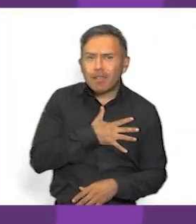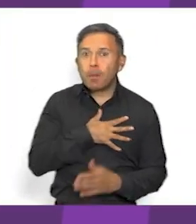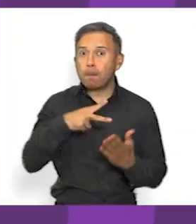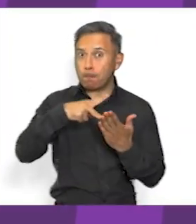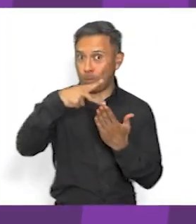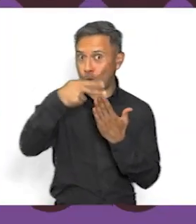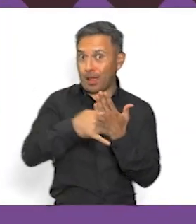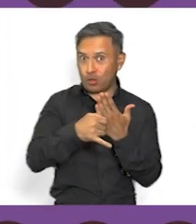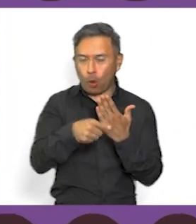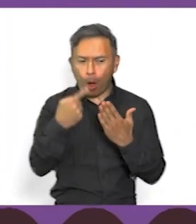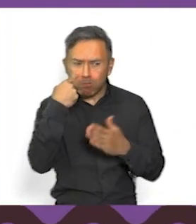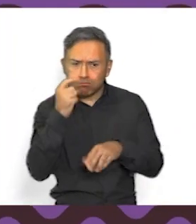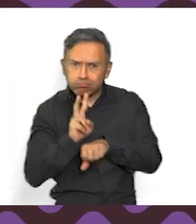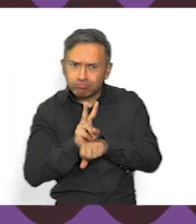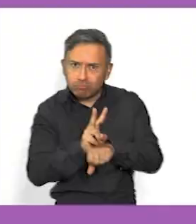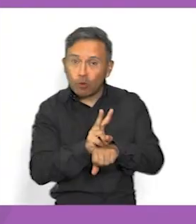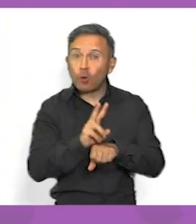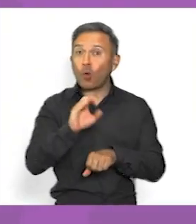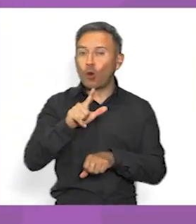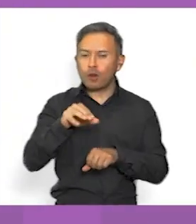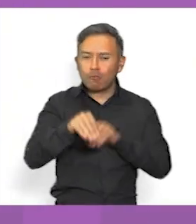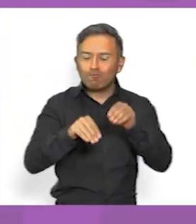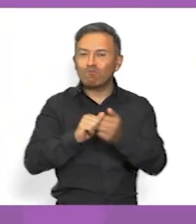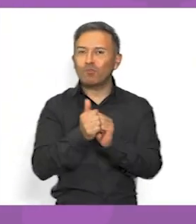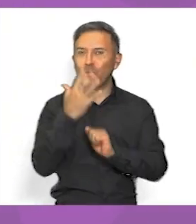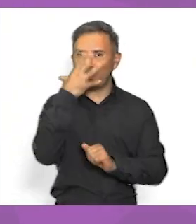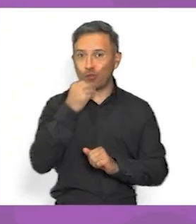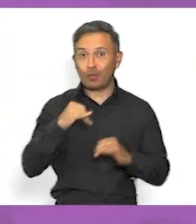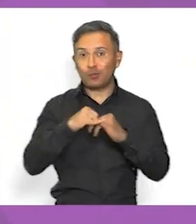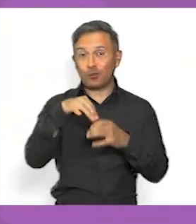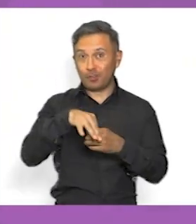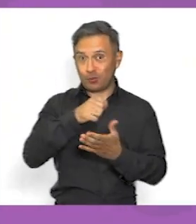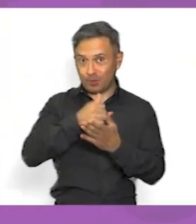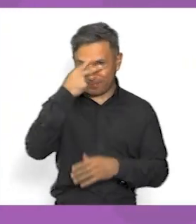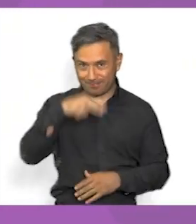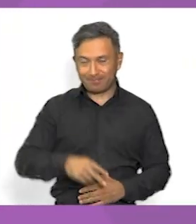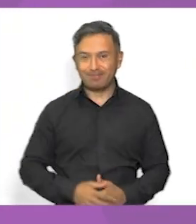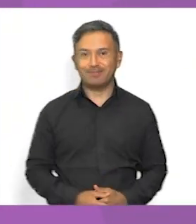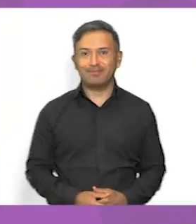Apasionate, dale seguimiento a tu proyecto y enchula tu colonia. Instituto Electoral, Ciudad de México. Gracias.